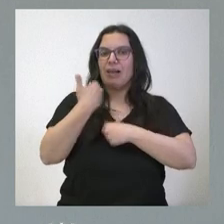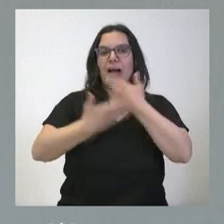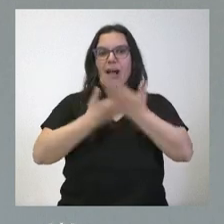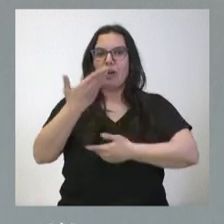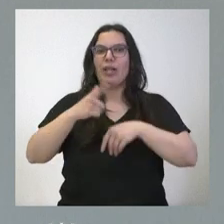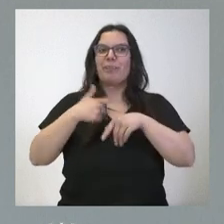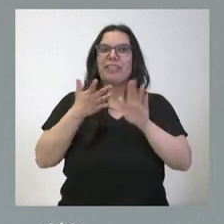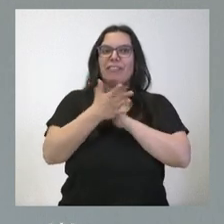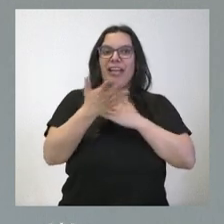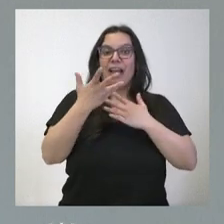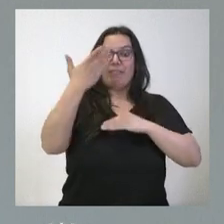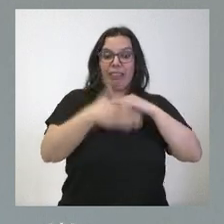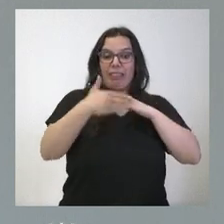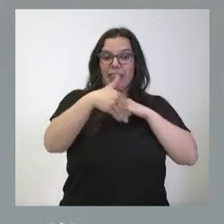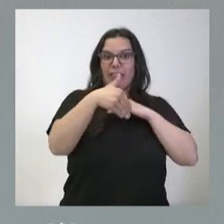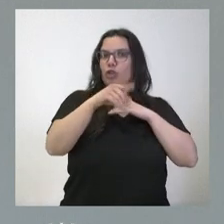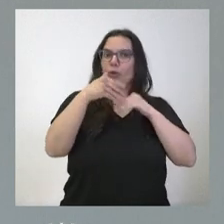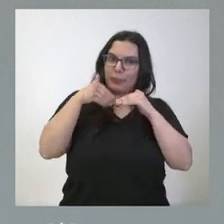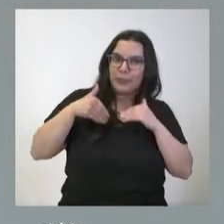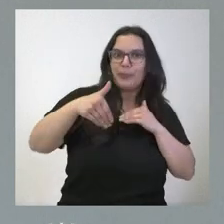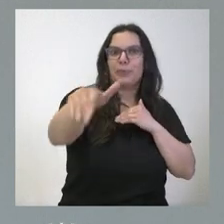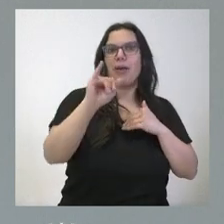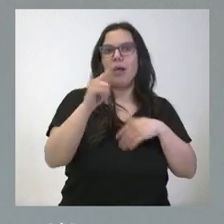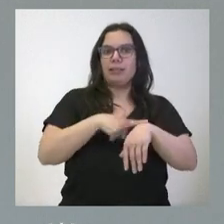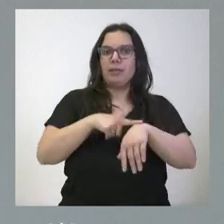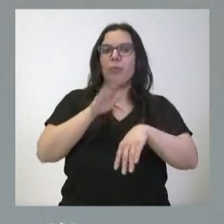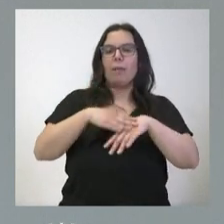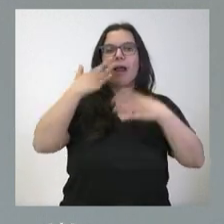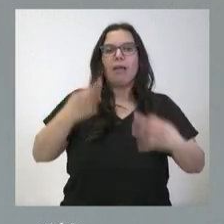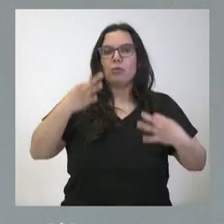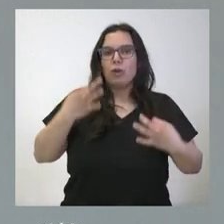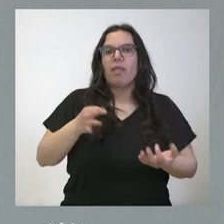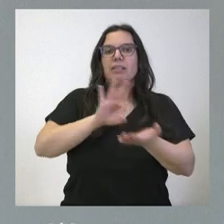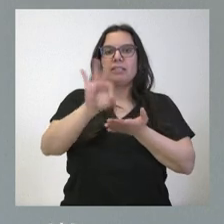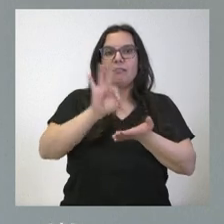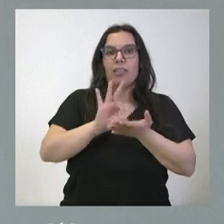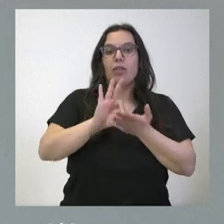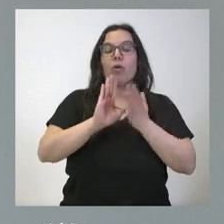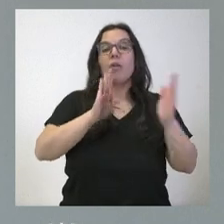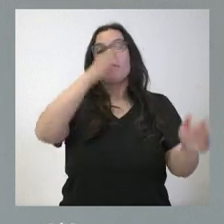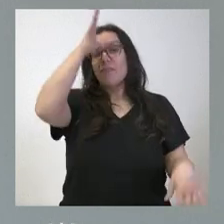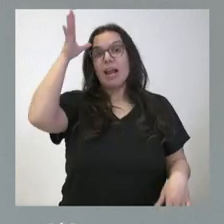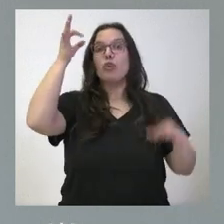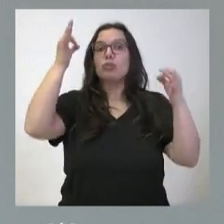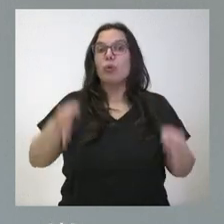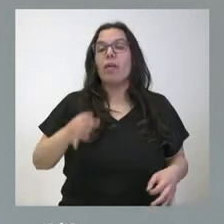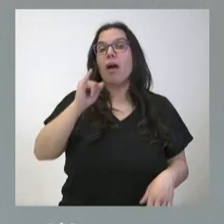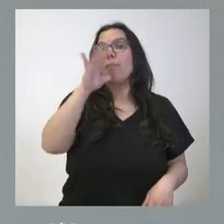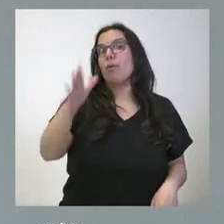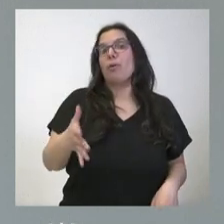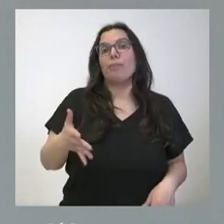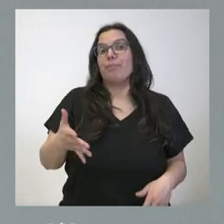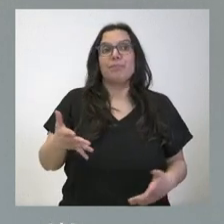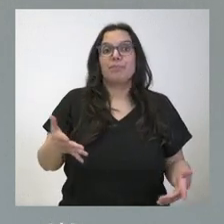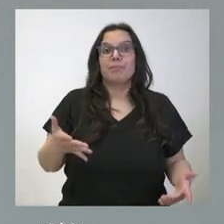con los representantes de los empleados públicos para garantizar que este servicio permanente durante el verano está garantizado en la medida en la